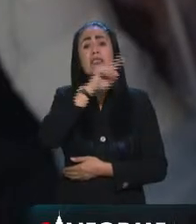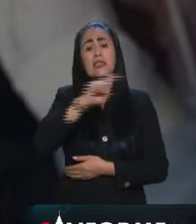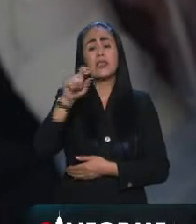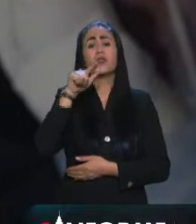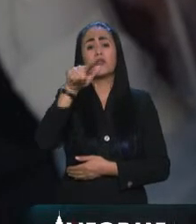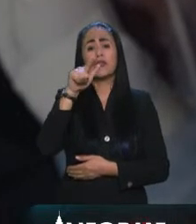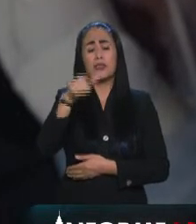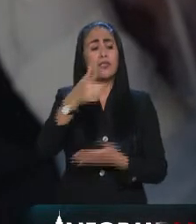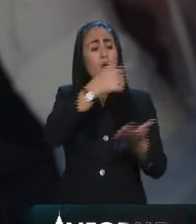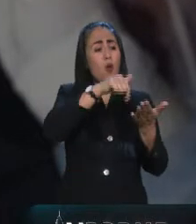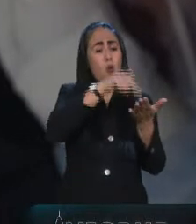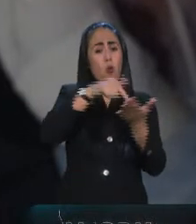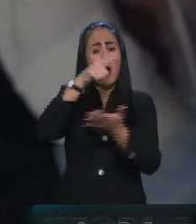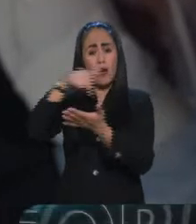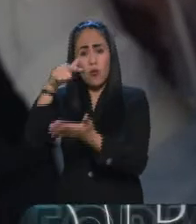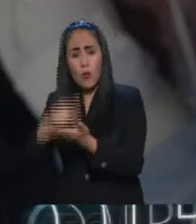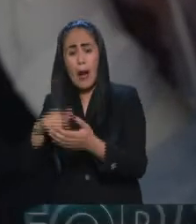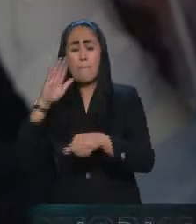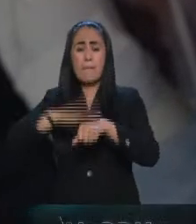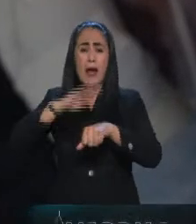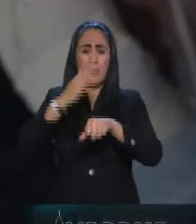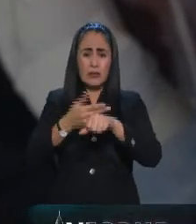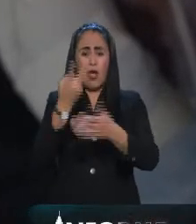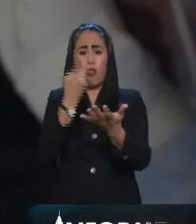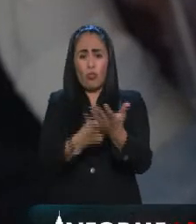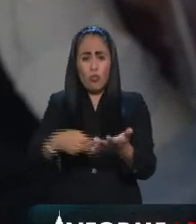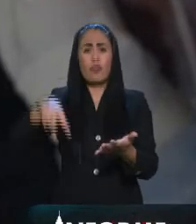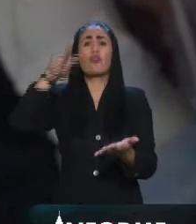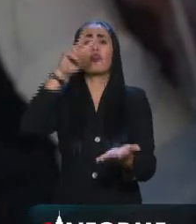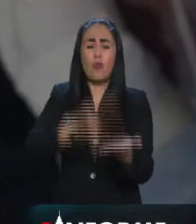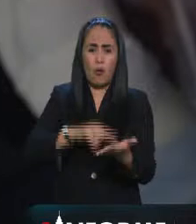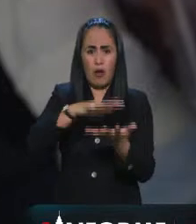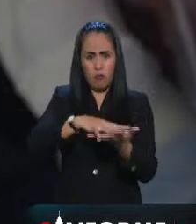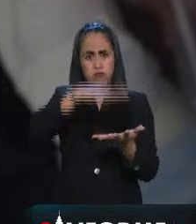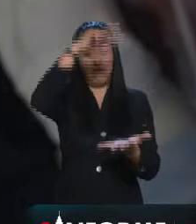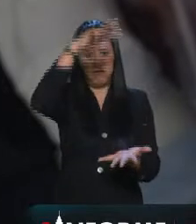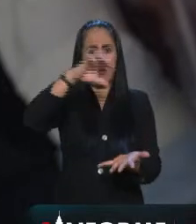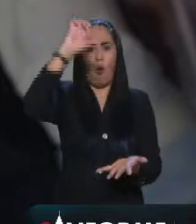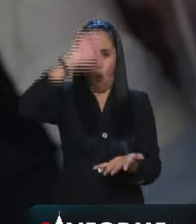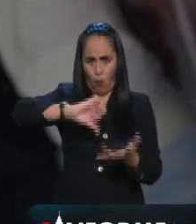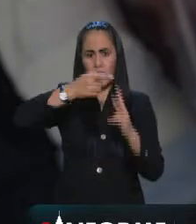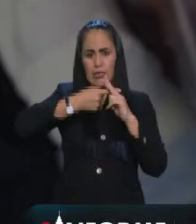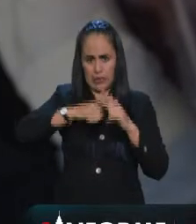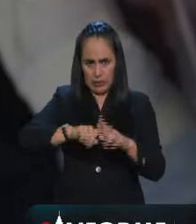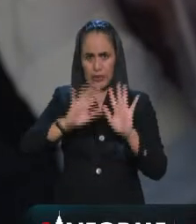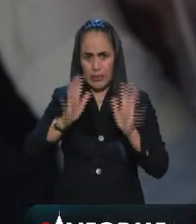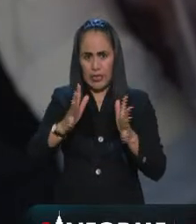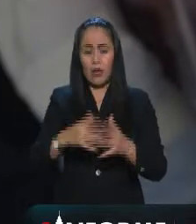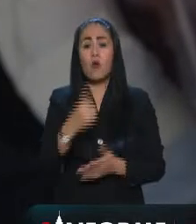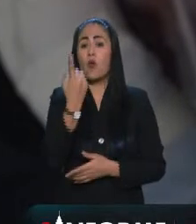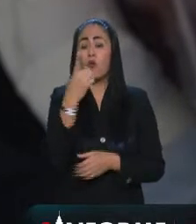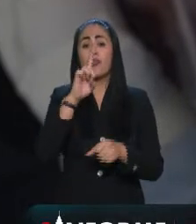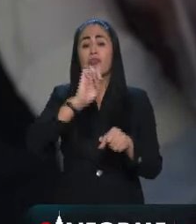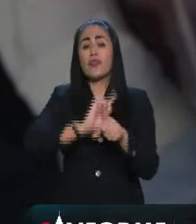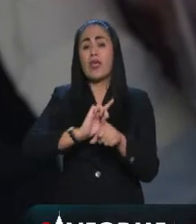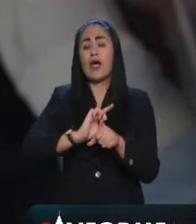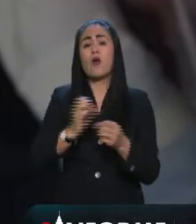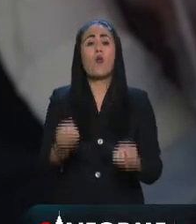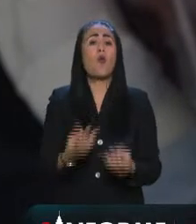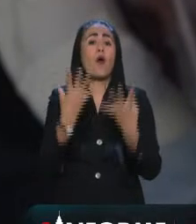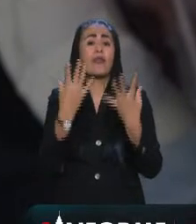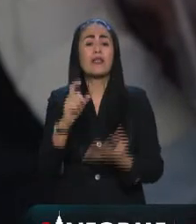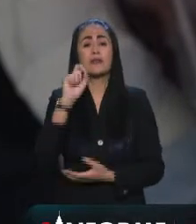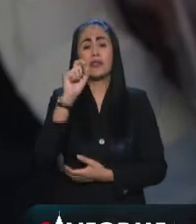centros de salud duplicarán el número de pruebas a 200 o ya publicaron a partir de hoy con lo que en un solo día se pueden llegar a aplicar